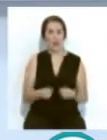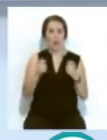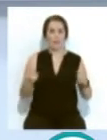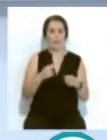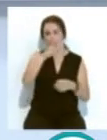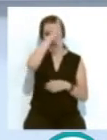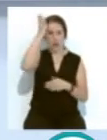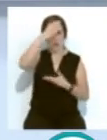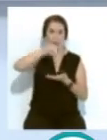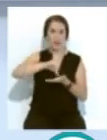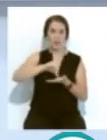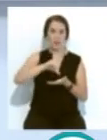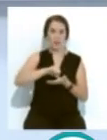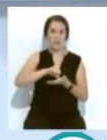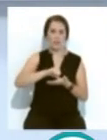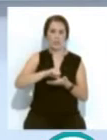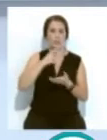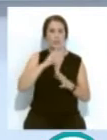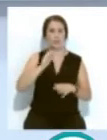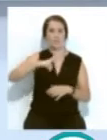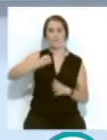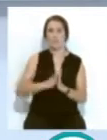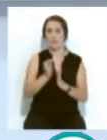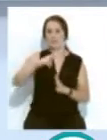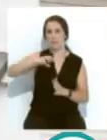de calor en el centro Fermín Salvochea.